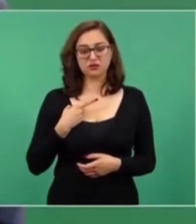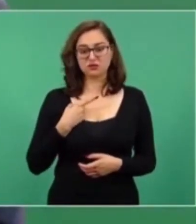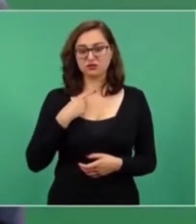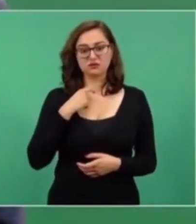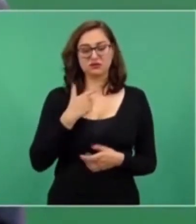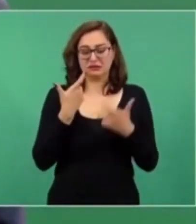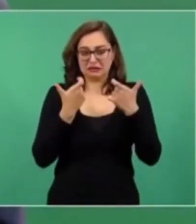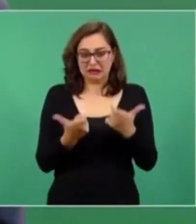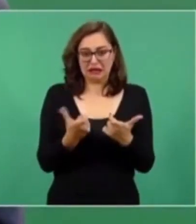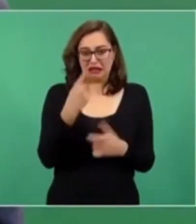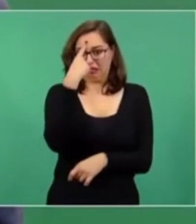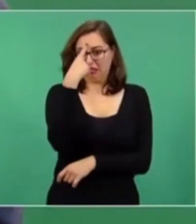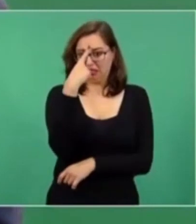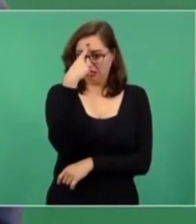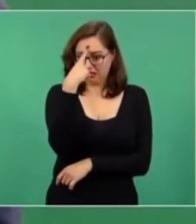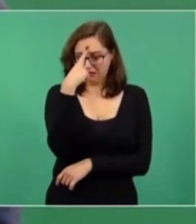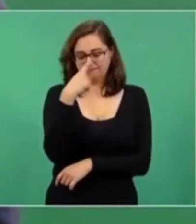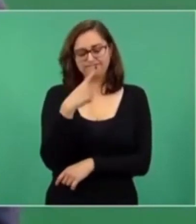el dinero.